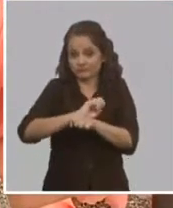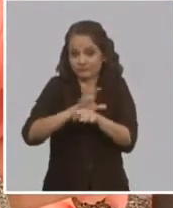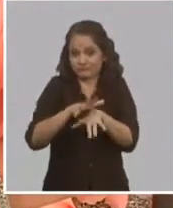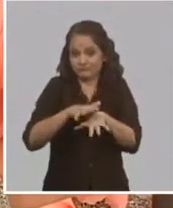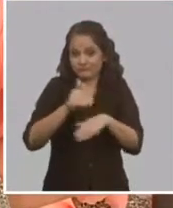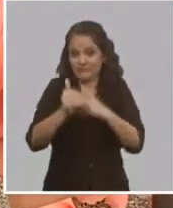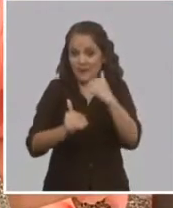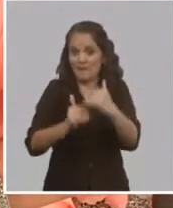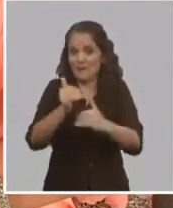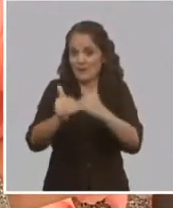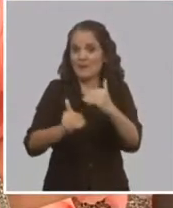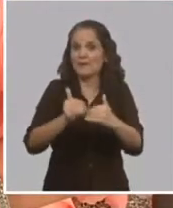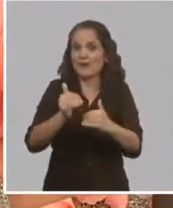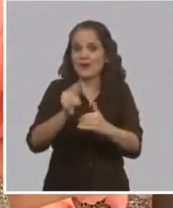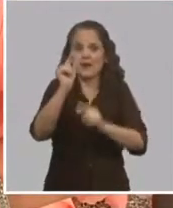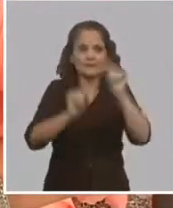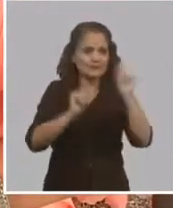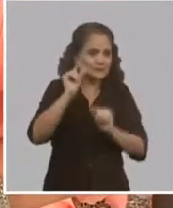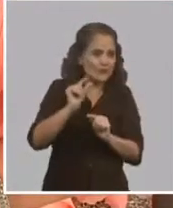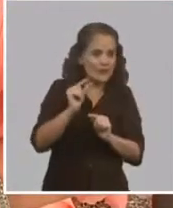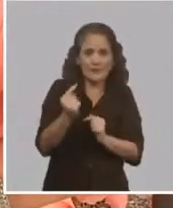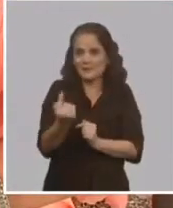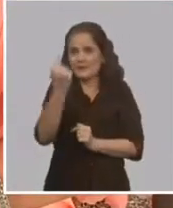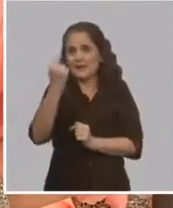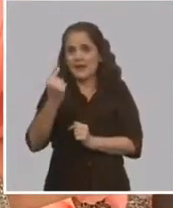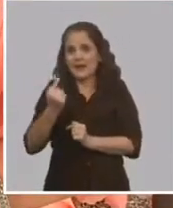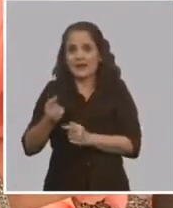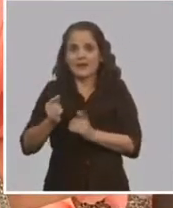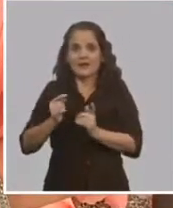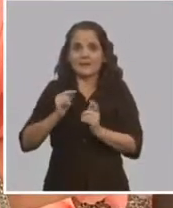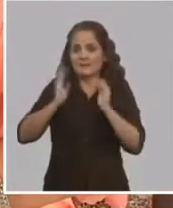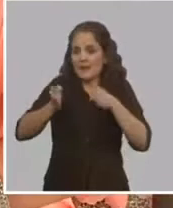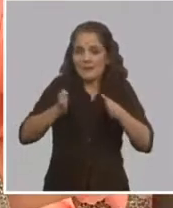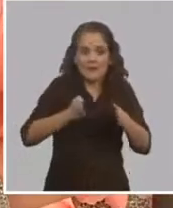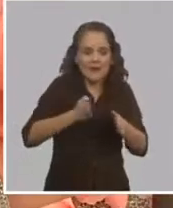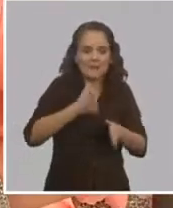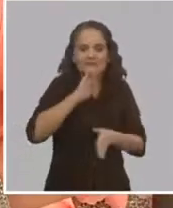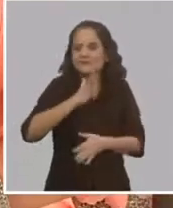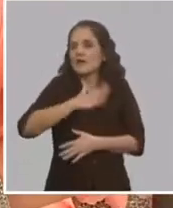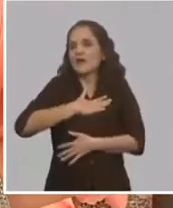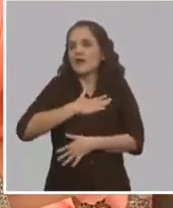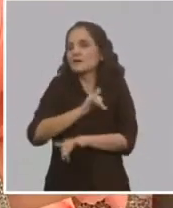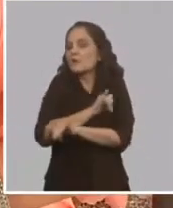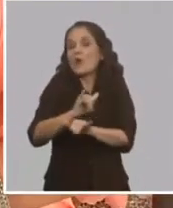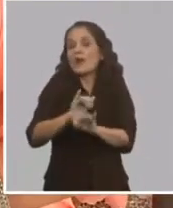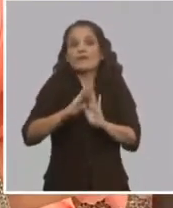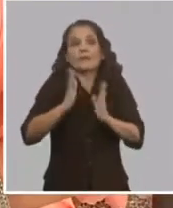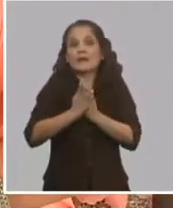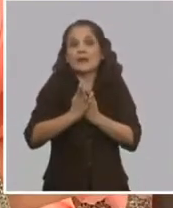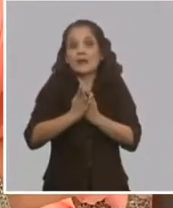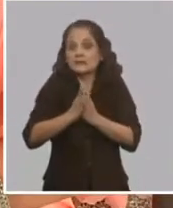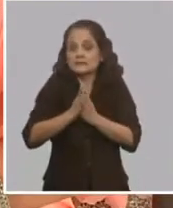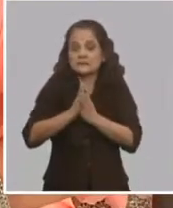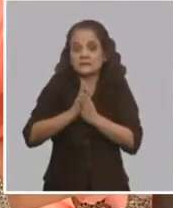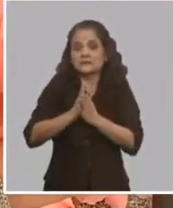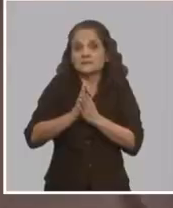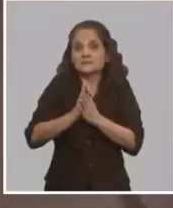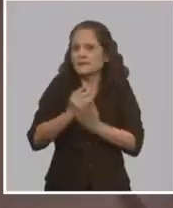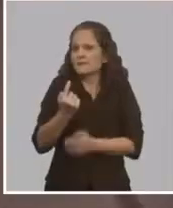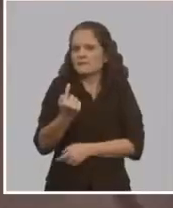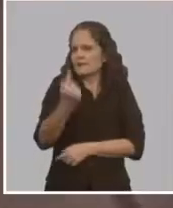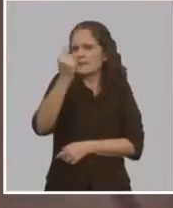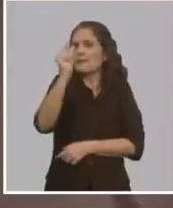los primeros pacientes fallecidos prácticamente parecían de nuestra familia. El primer paciente ruso, nosotros